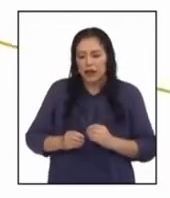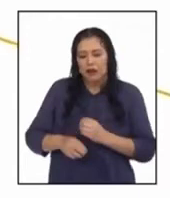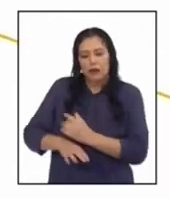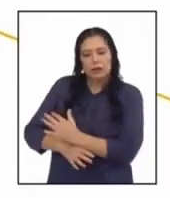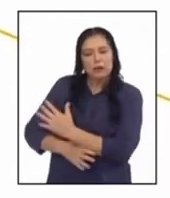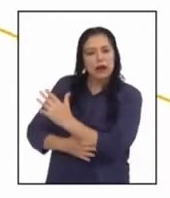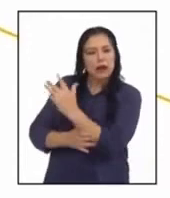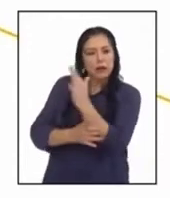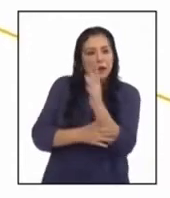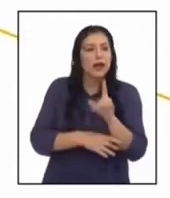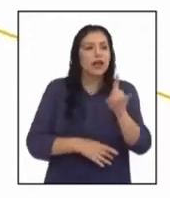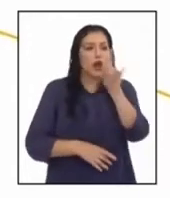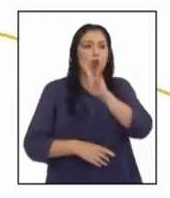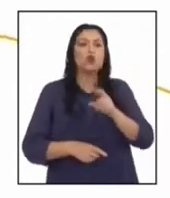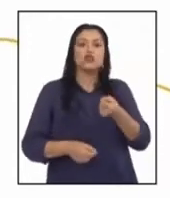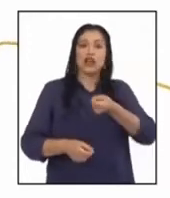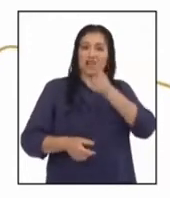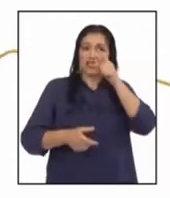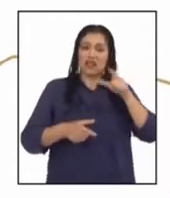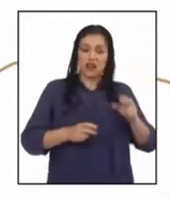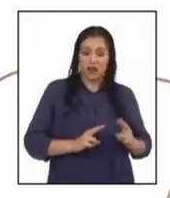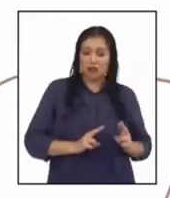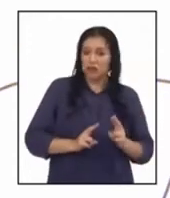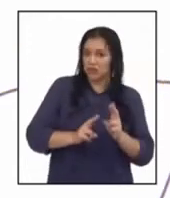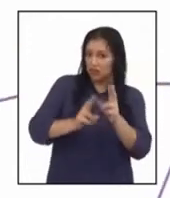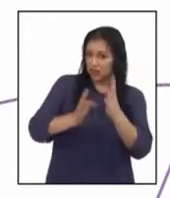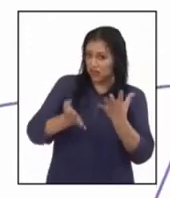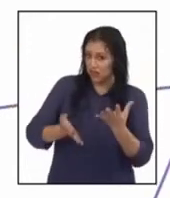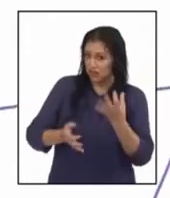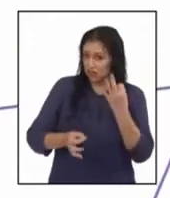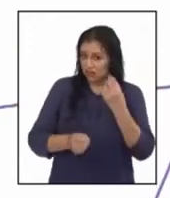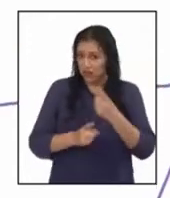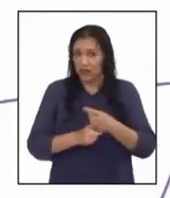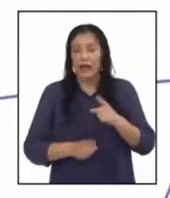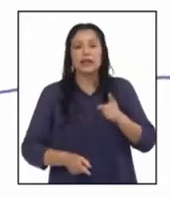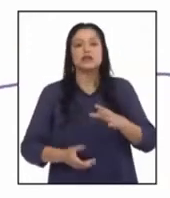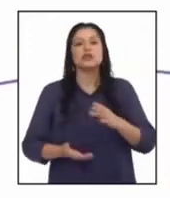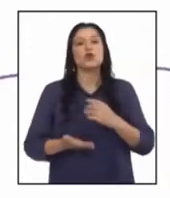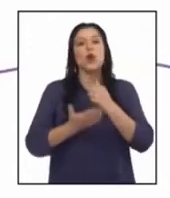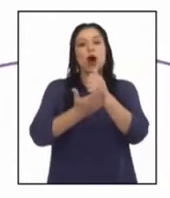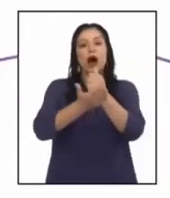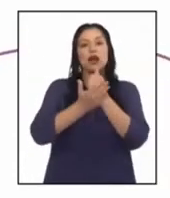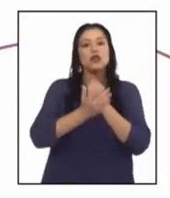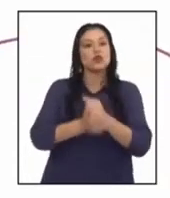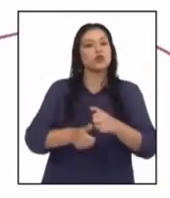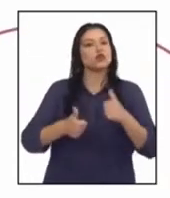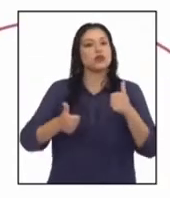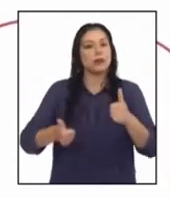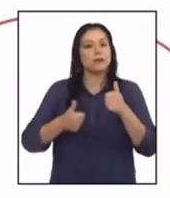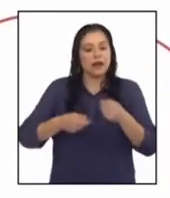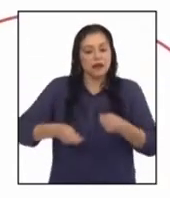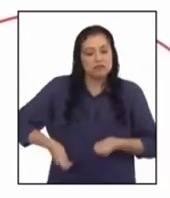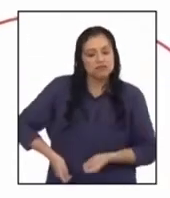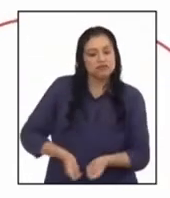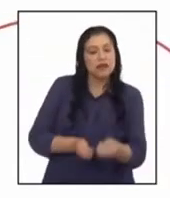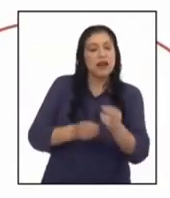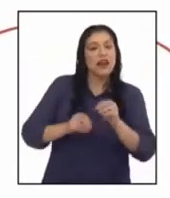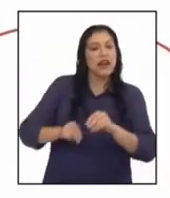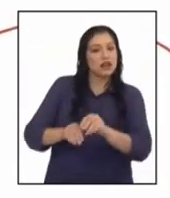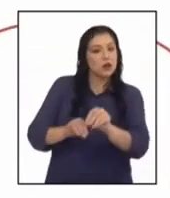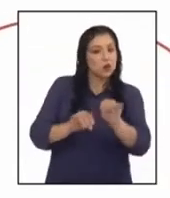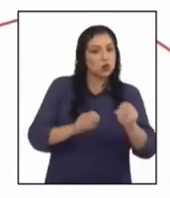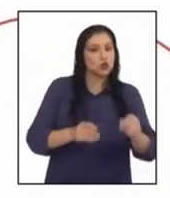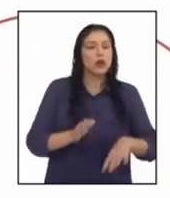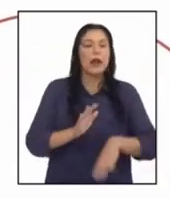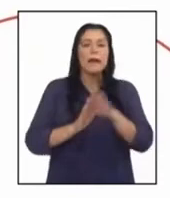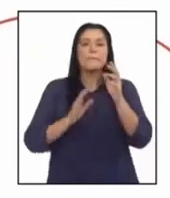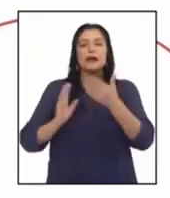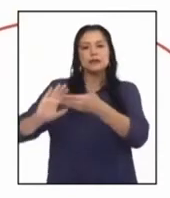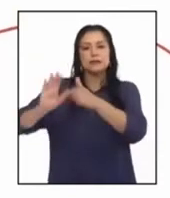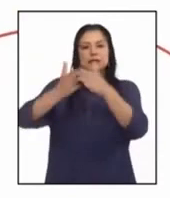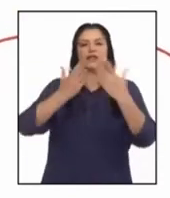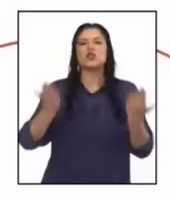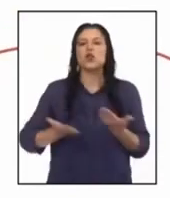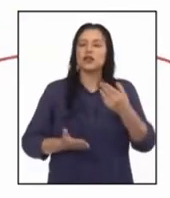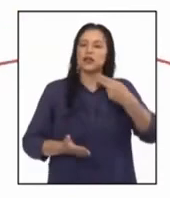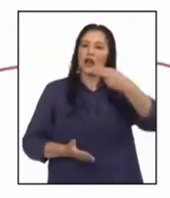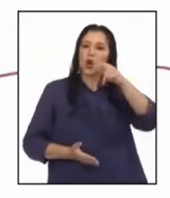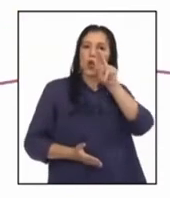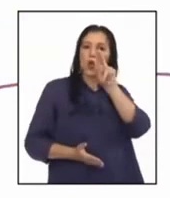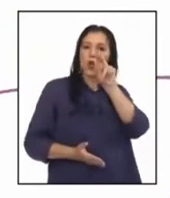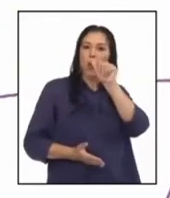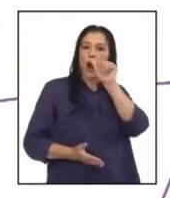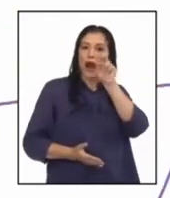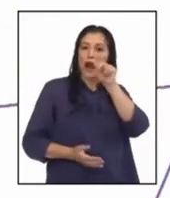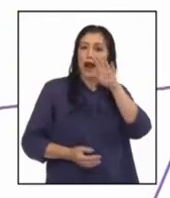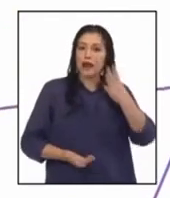se benefician de estas aguas que proporciona la cuenca. Esto favorece considerablemente a la agricultura, principalmente del centro poblado de Huangalá.